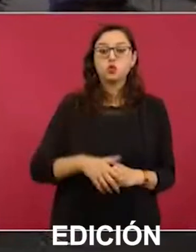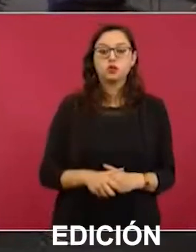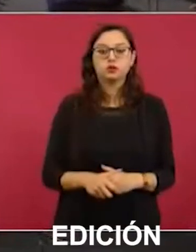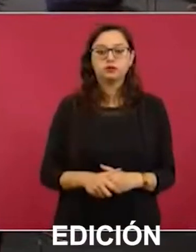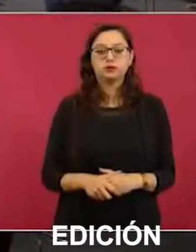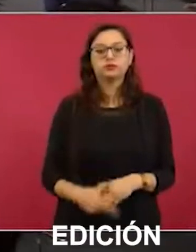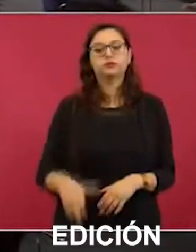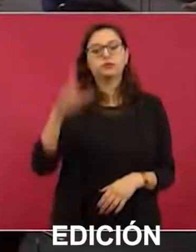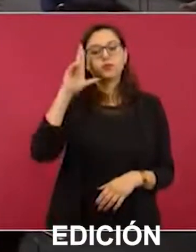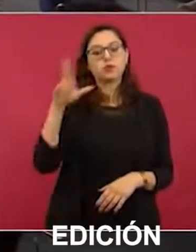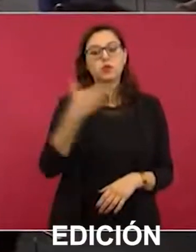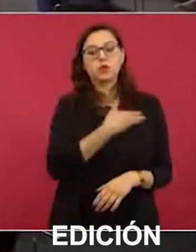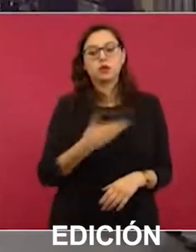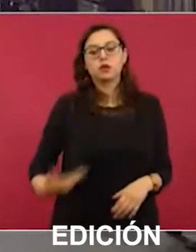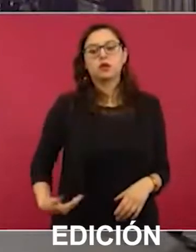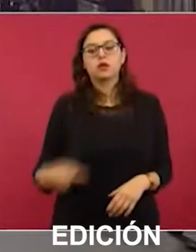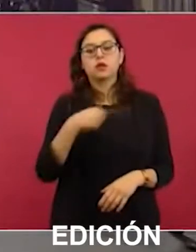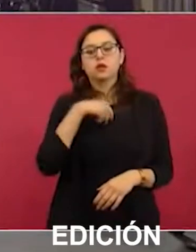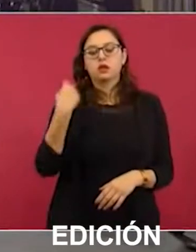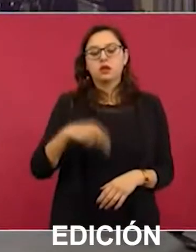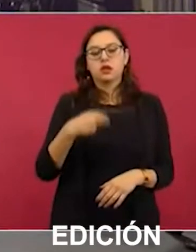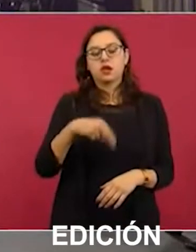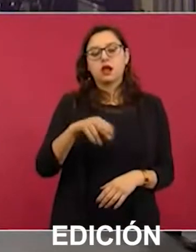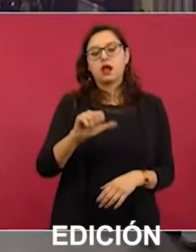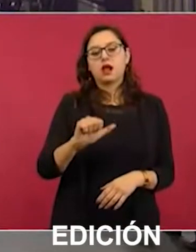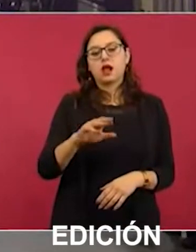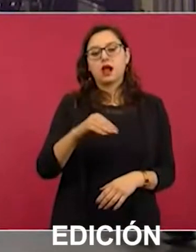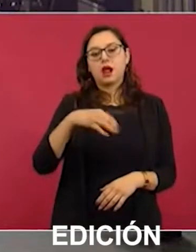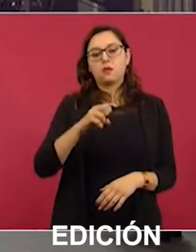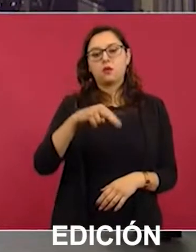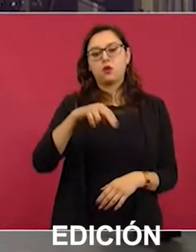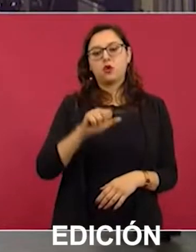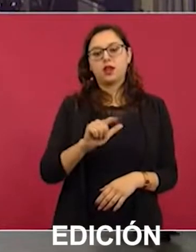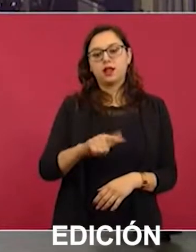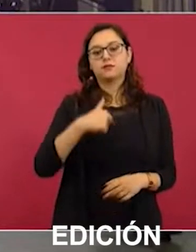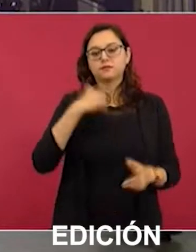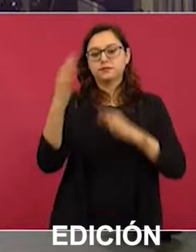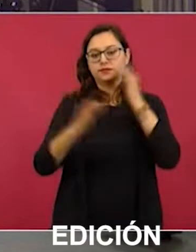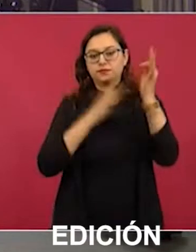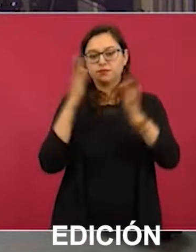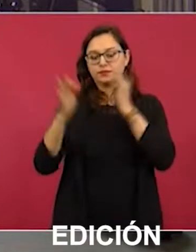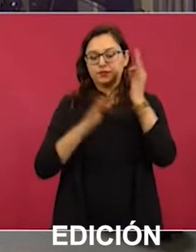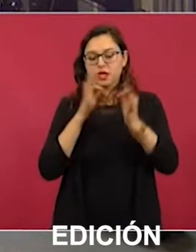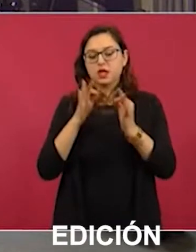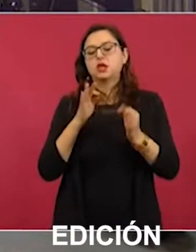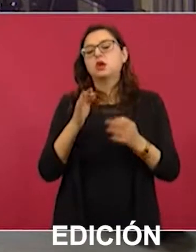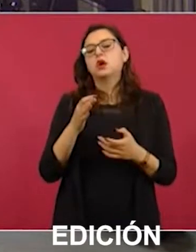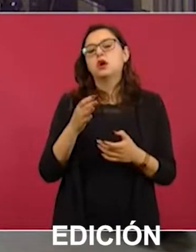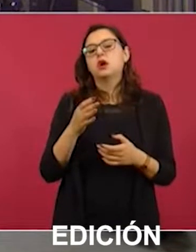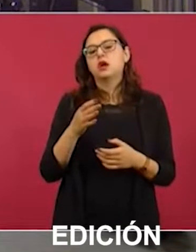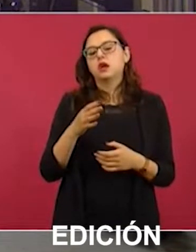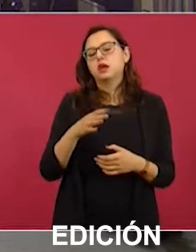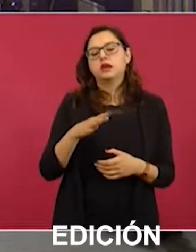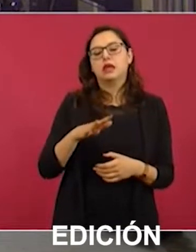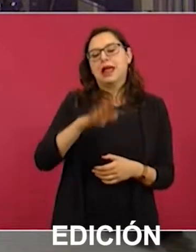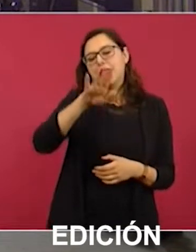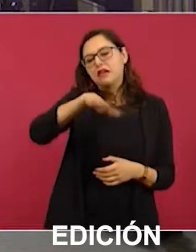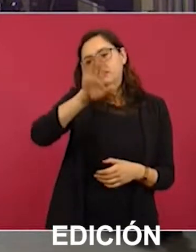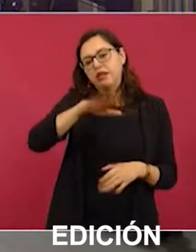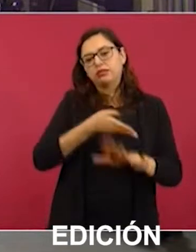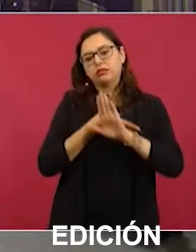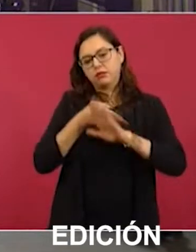Hola, presidente Carlos Manuel Juárez, del medio digital Elefante Blanco de Tamaulipas, Nuevo León, el noreste de México. Presidente,